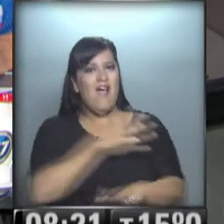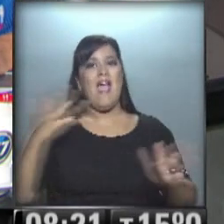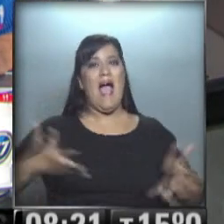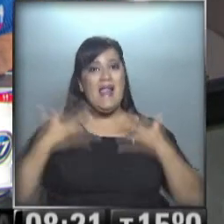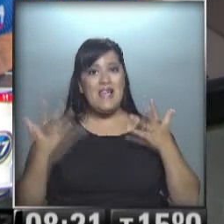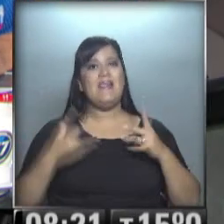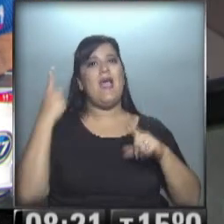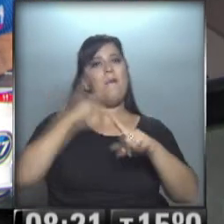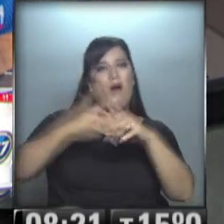por el hallazgo del nieto 114. Gracias. Gracias.